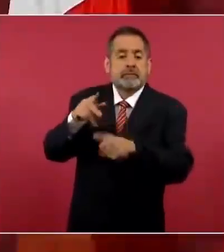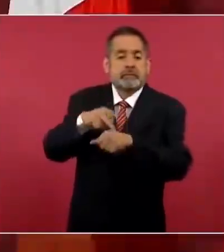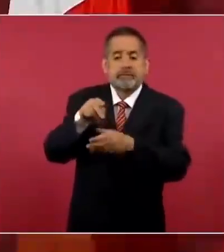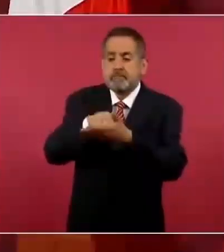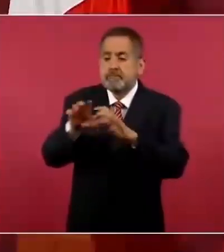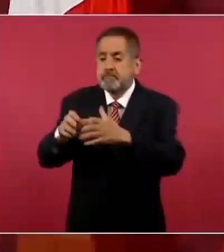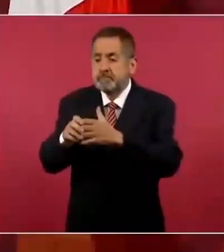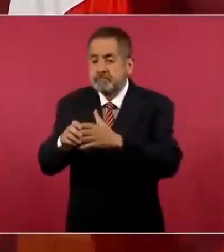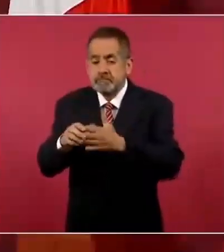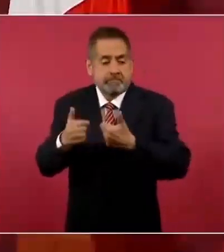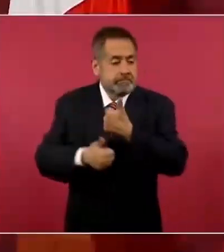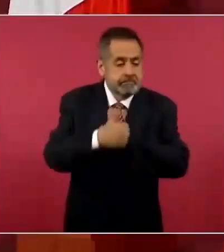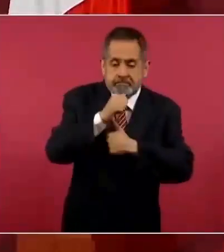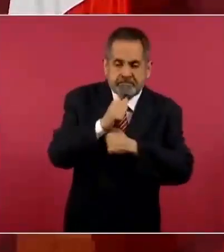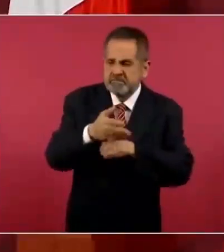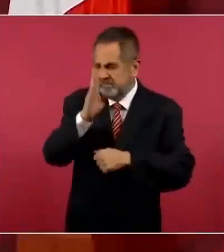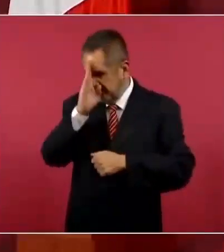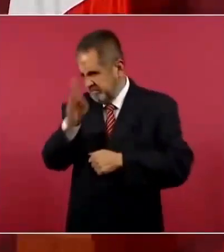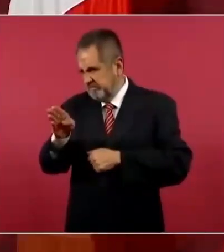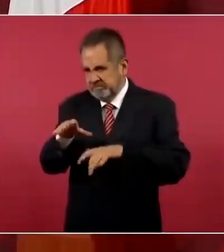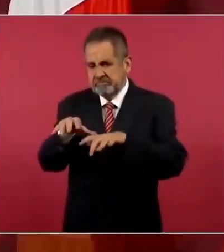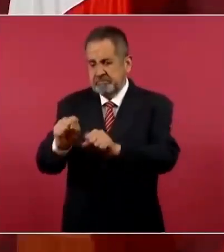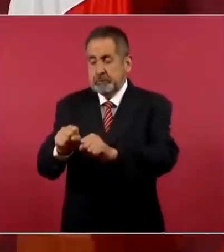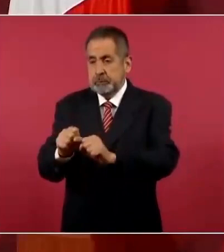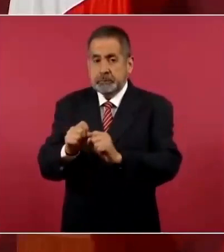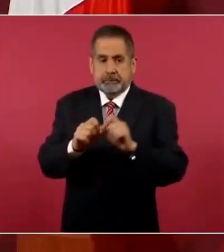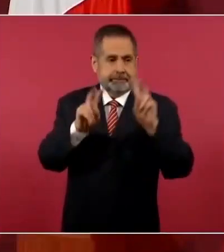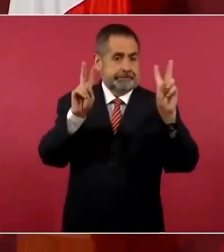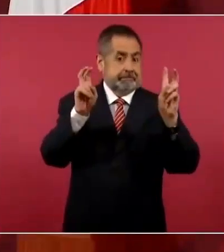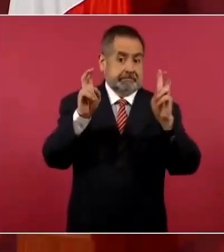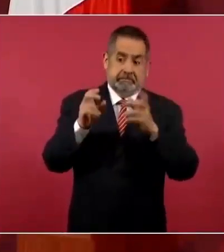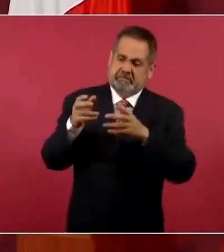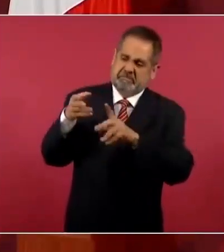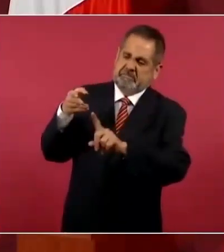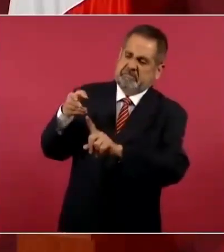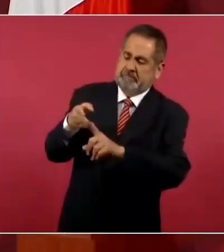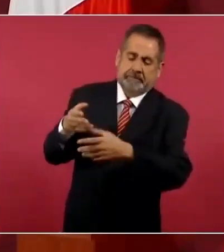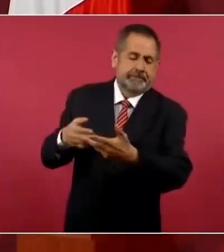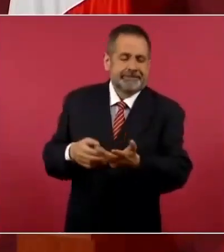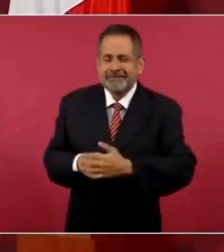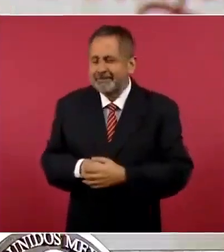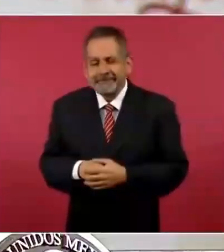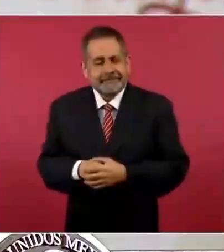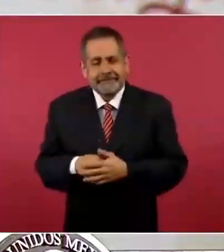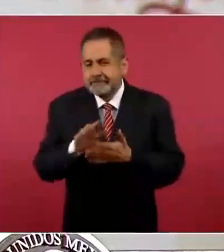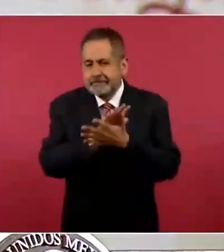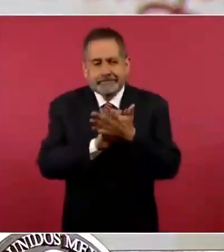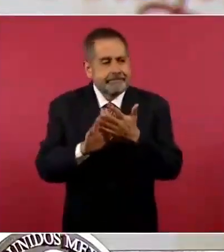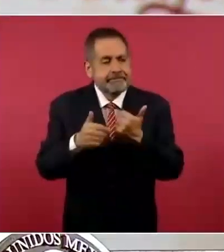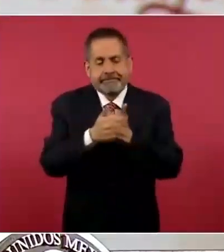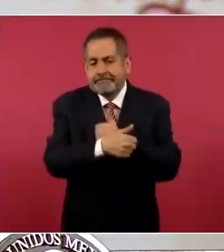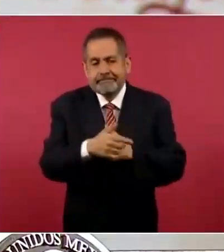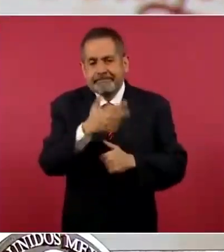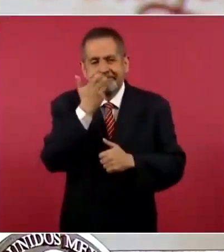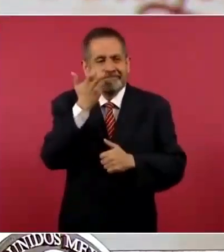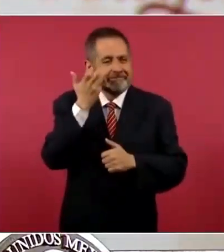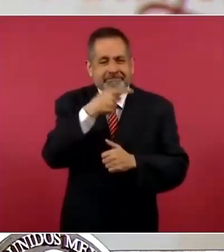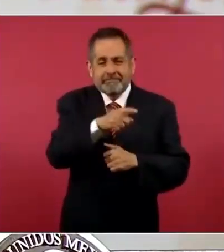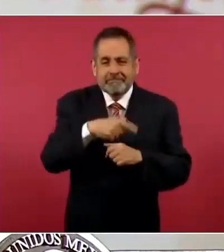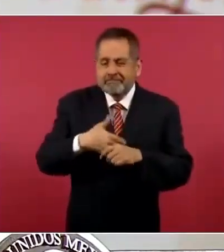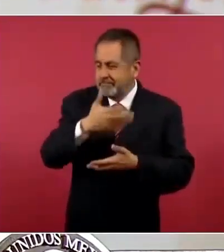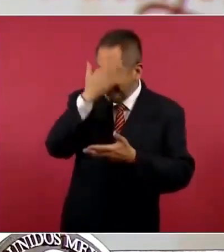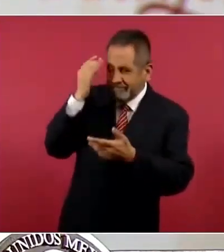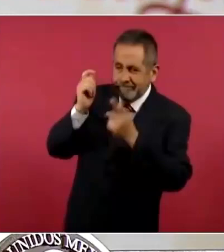licitar, así, entre signos de admiración, en la que se transversan los hechos y muestran desconocimiento